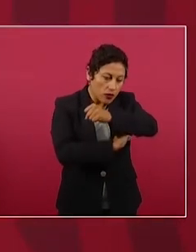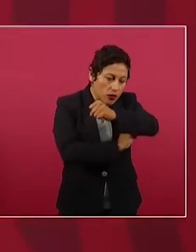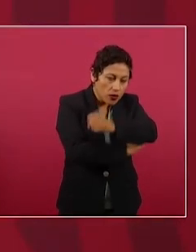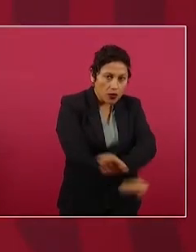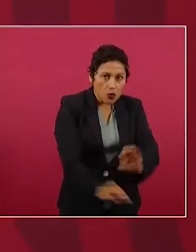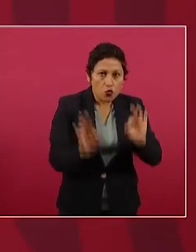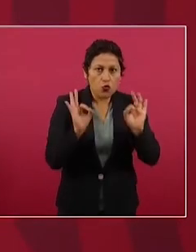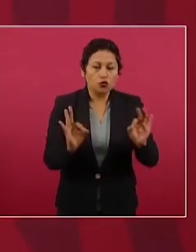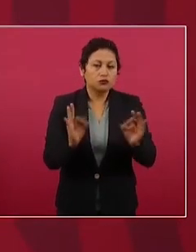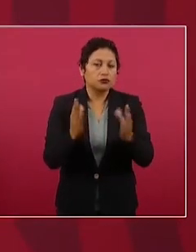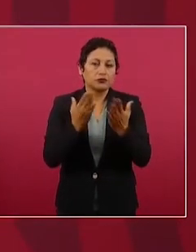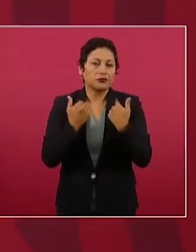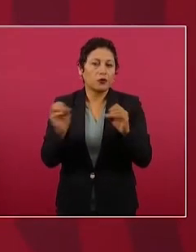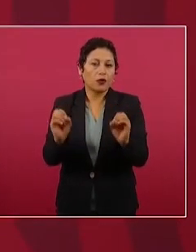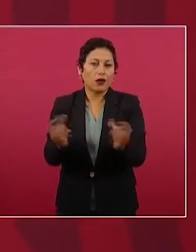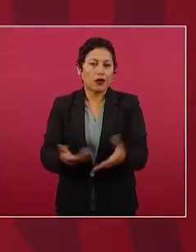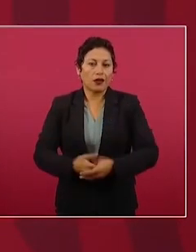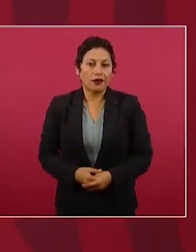Ahí